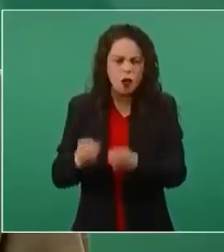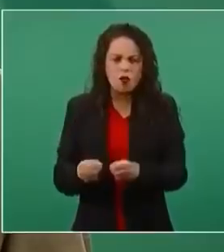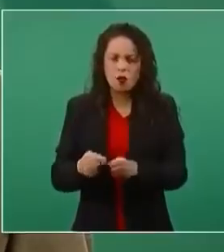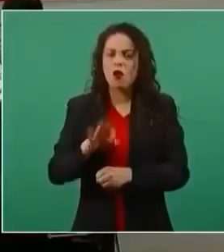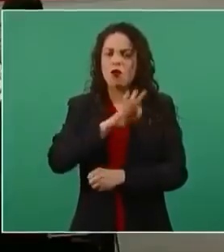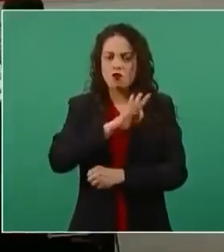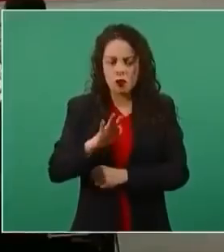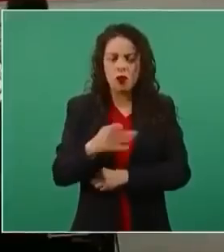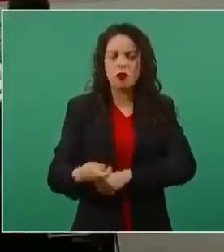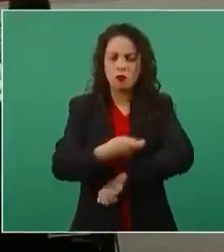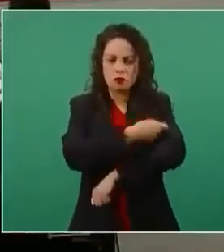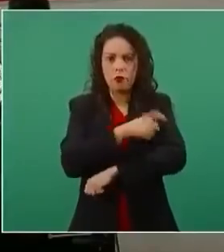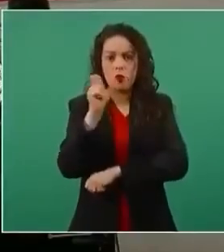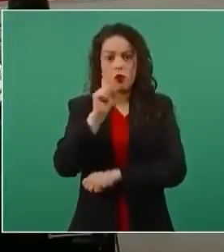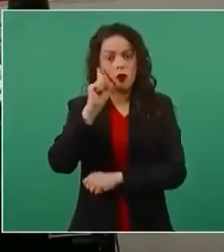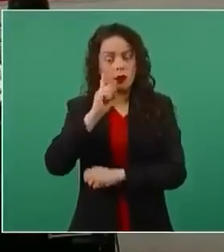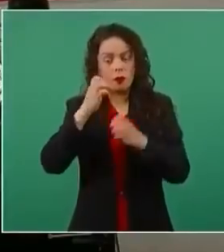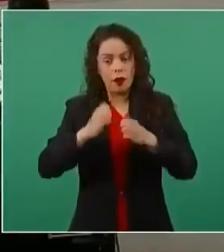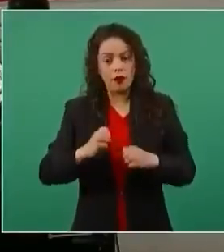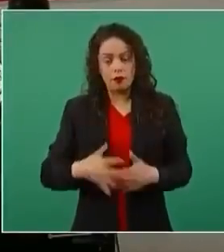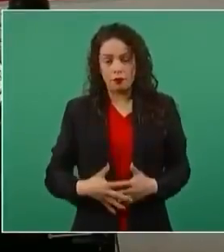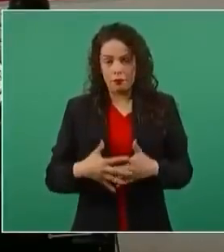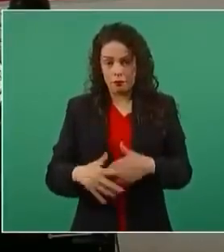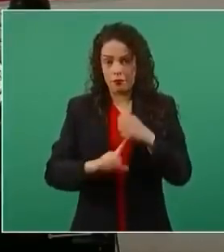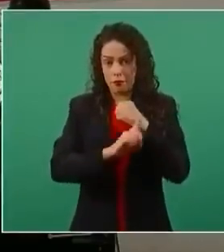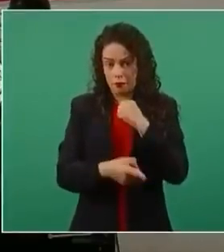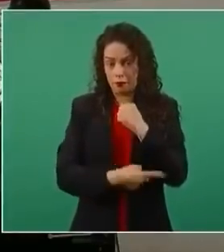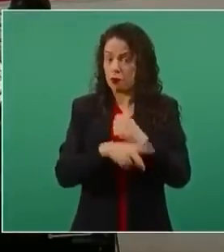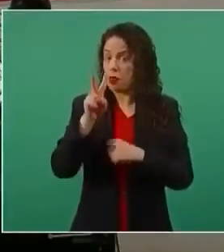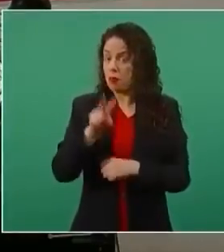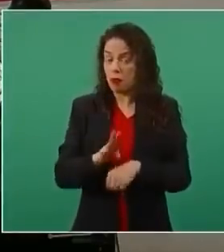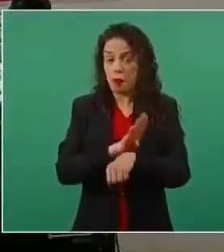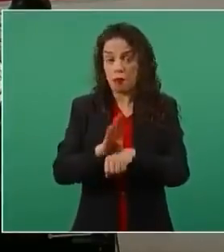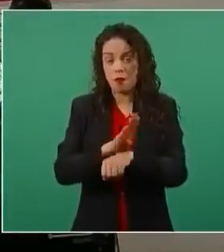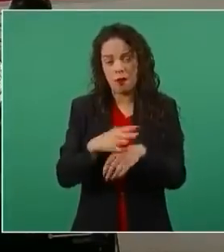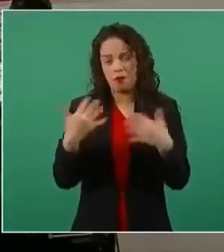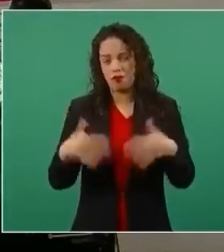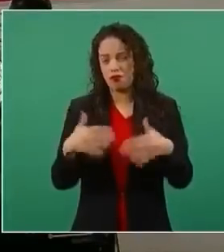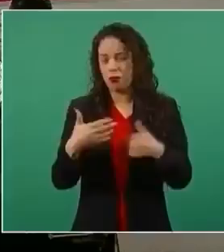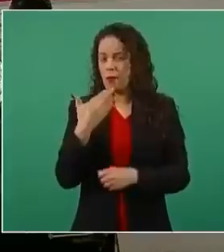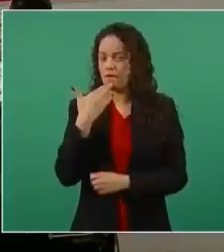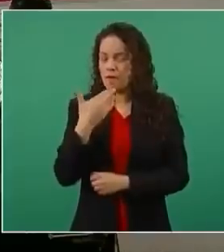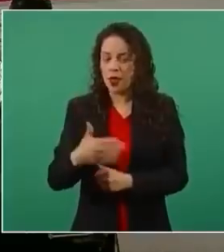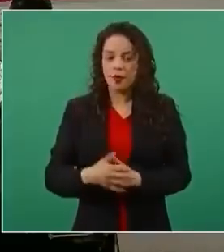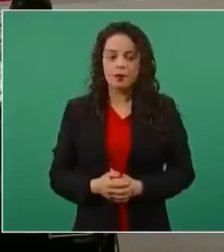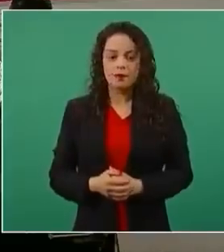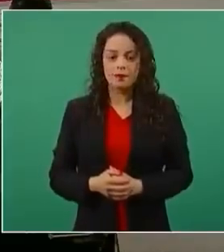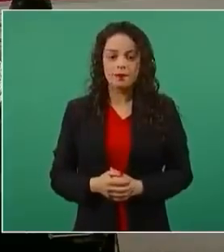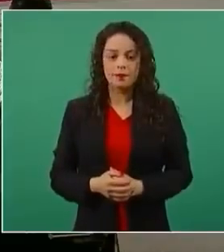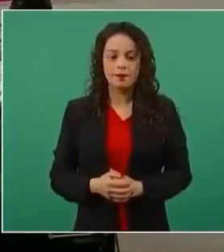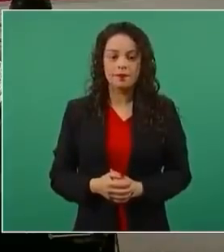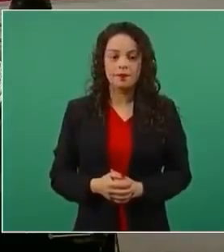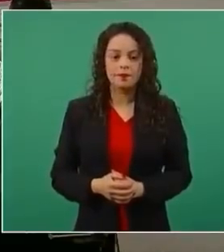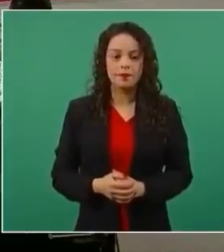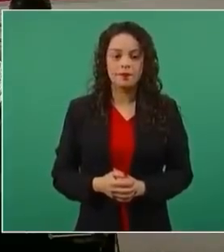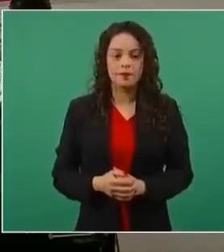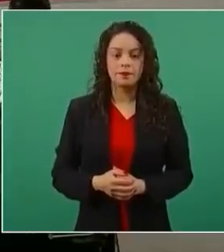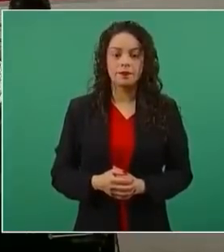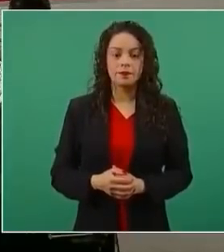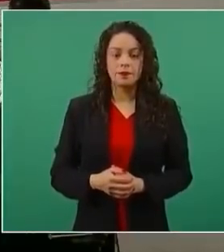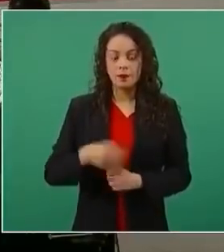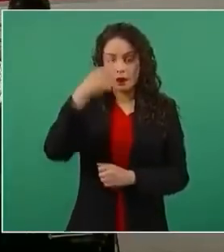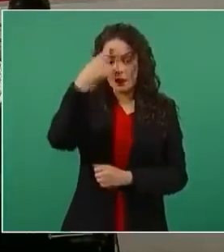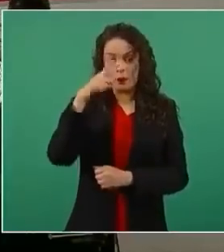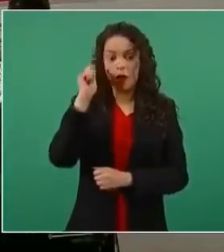el beneficio que tiene es muy importante. ¿Cuáles son los siguientes pasos? Y esto principalmente para la